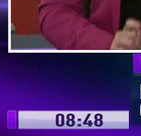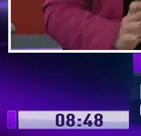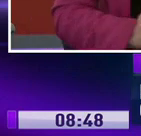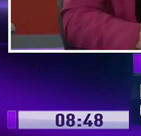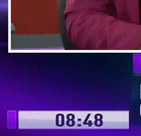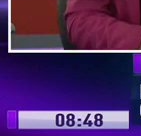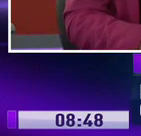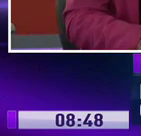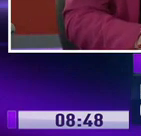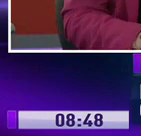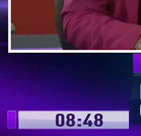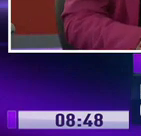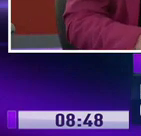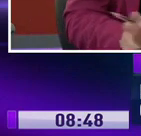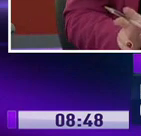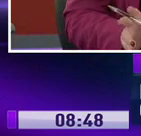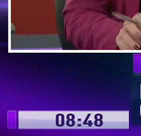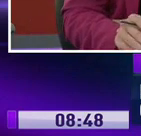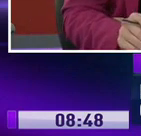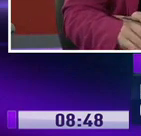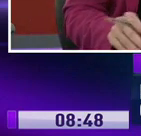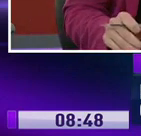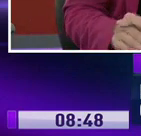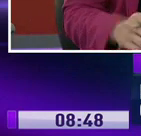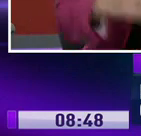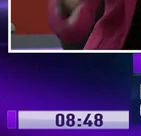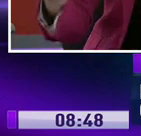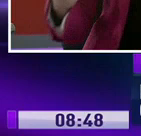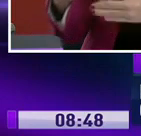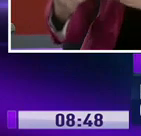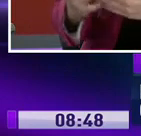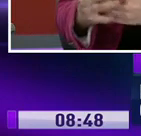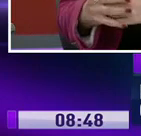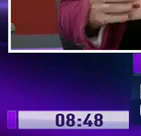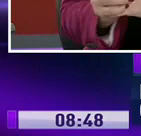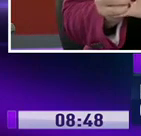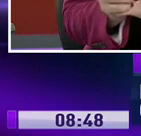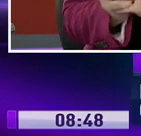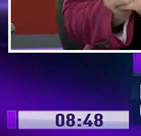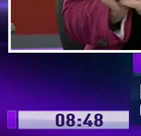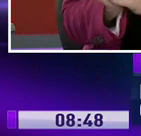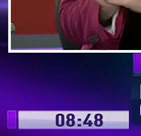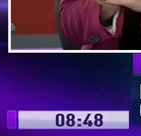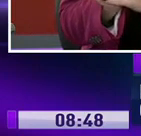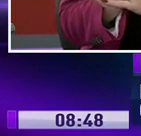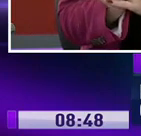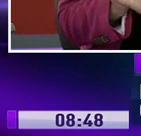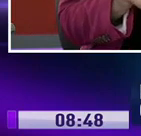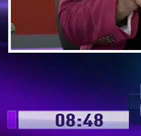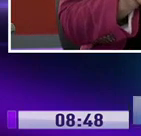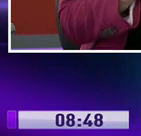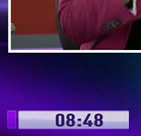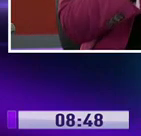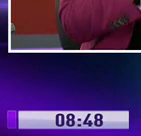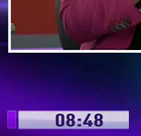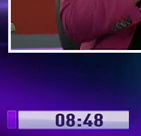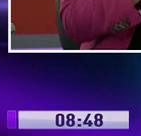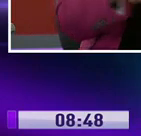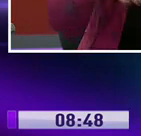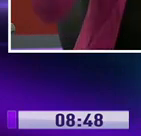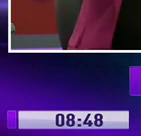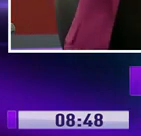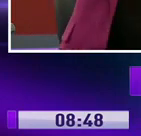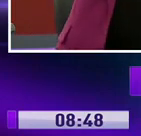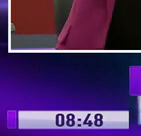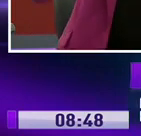Perfecto. Se hablaba de la demora en el procesamiento de las pruebas, pero ya la próxima semana se hará la instalación de un procesador de pruebas automático,